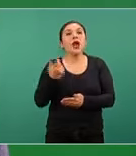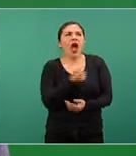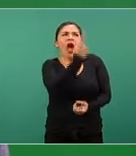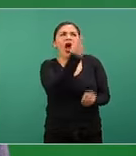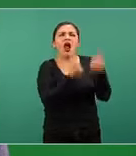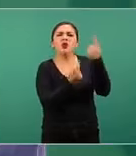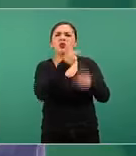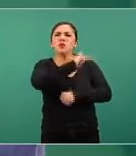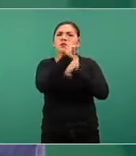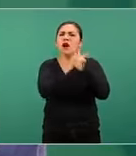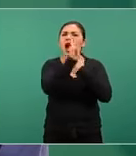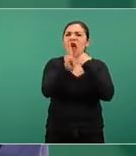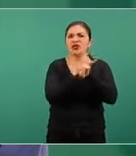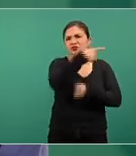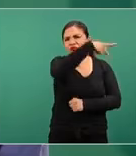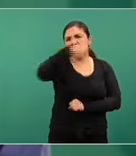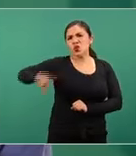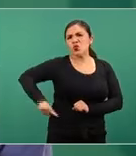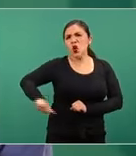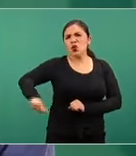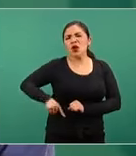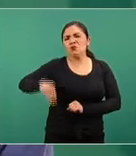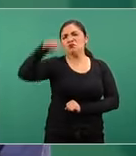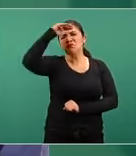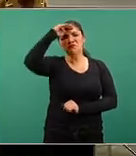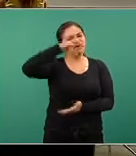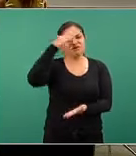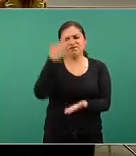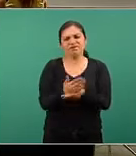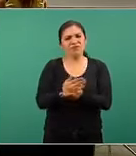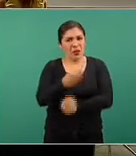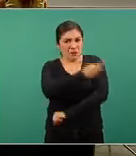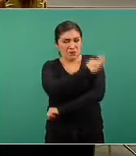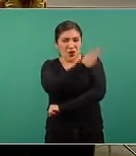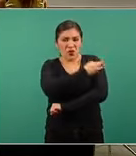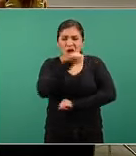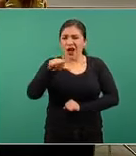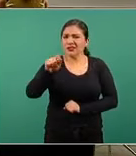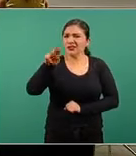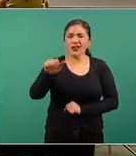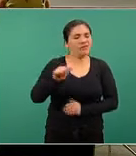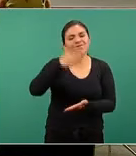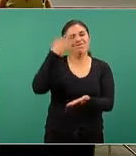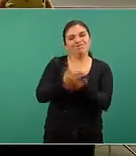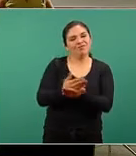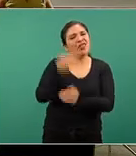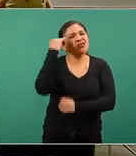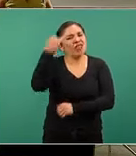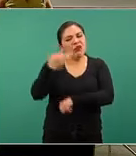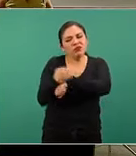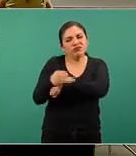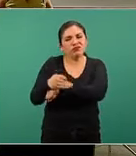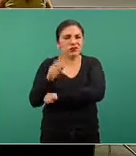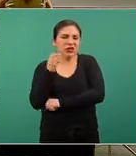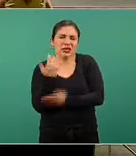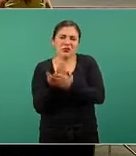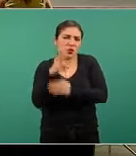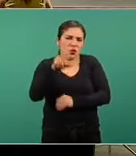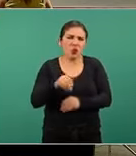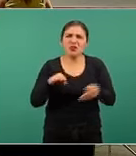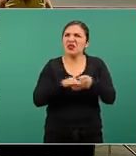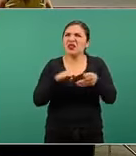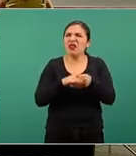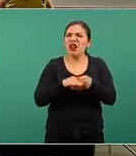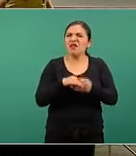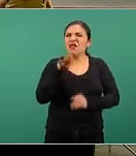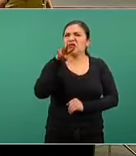países sus gobiernos tomaron la decisión de suspender temporalmente la vacuna de AstraZeneca fueron cerca